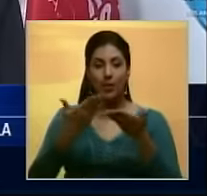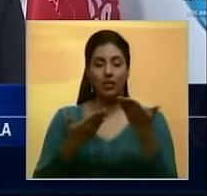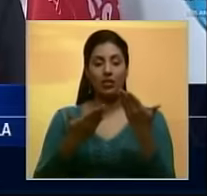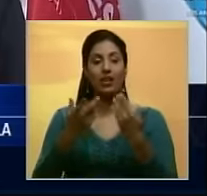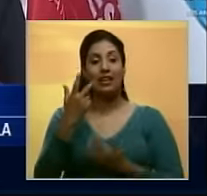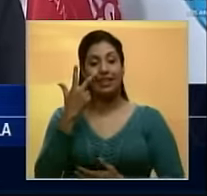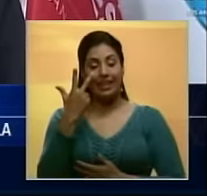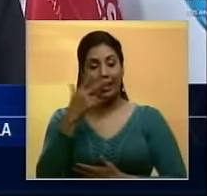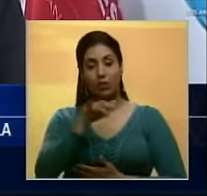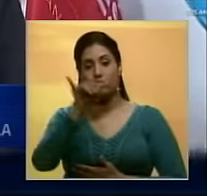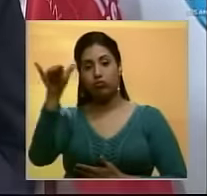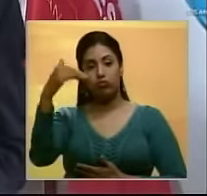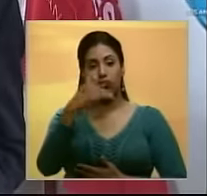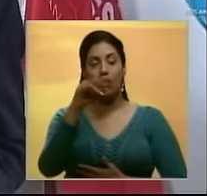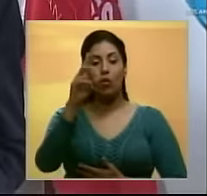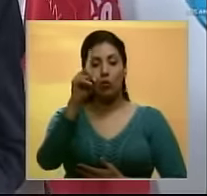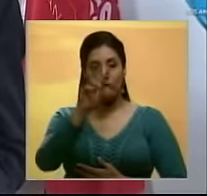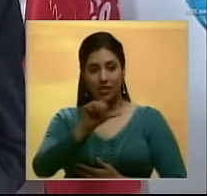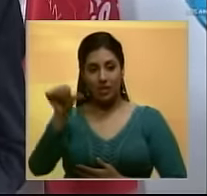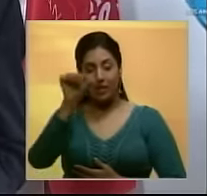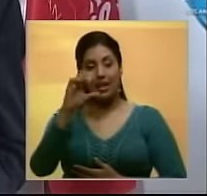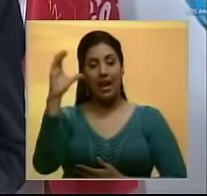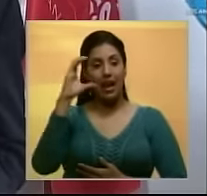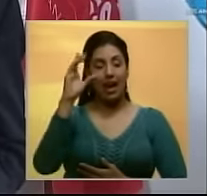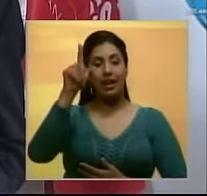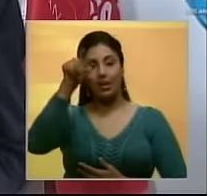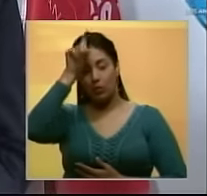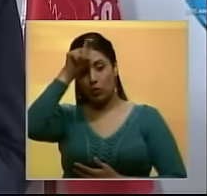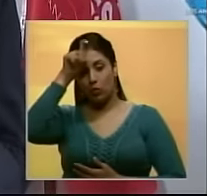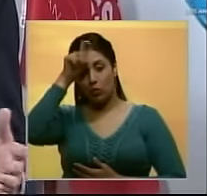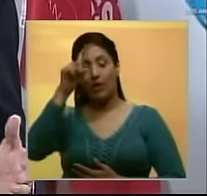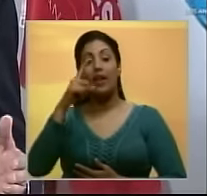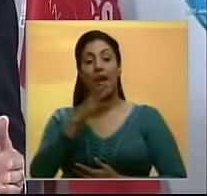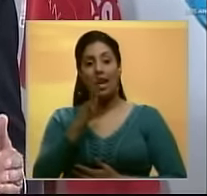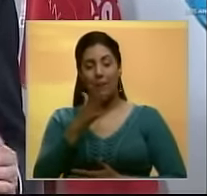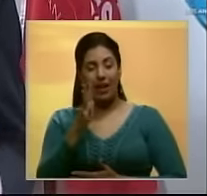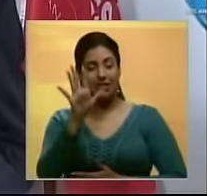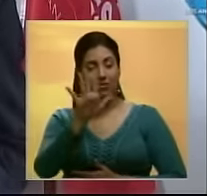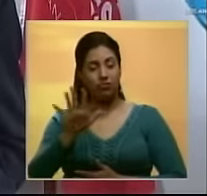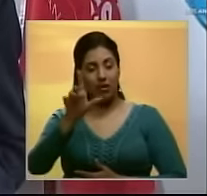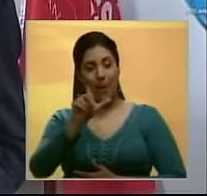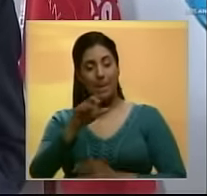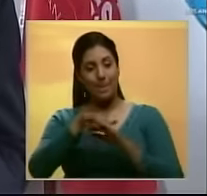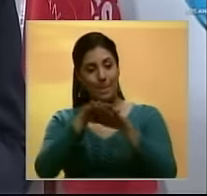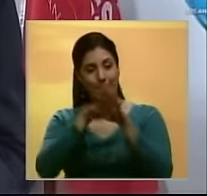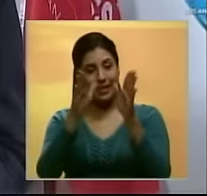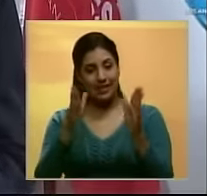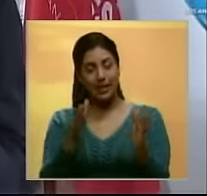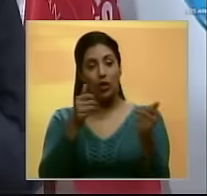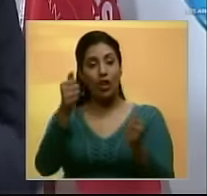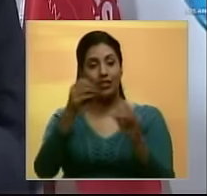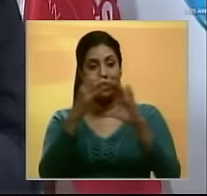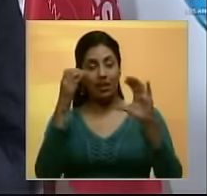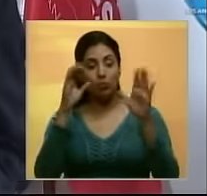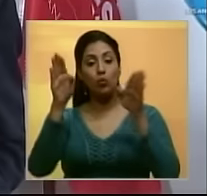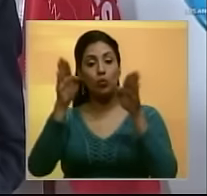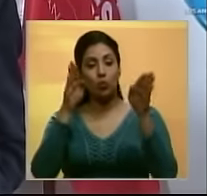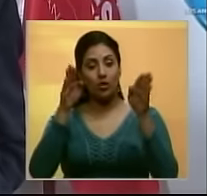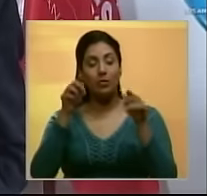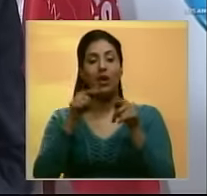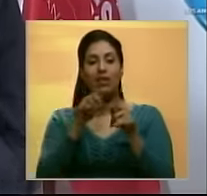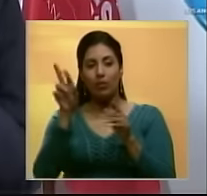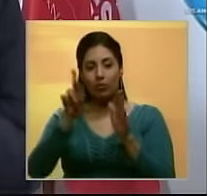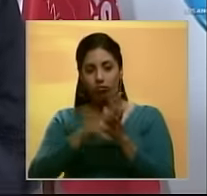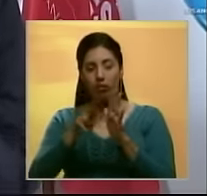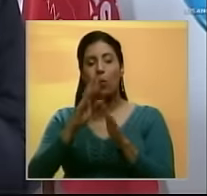Serán tres vuelos semanales que unirán a Caracas con Estambul y según estimaciones de los ministerios de transporte y turismo, esta